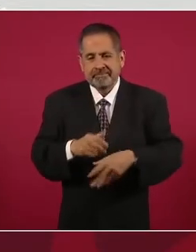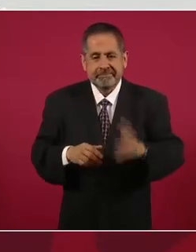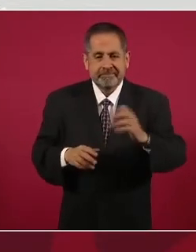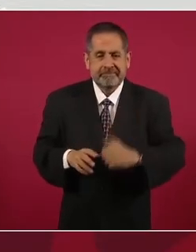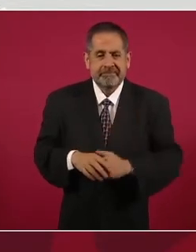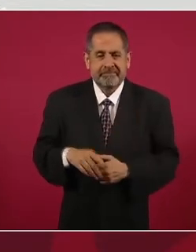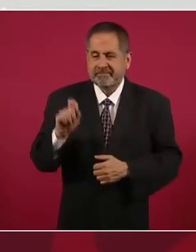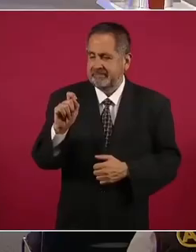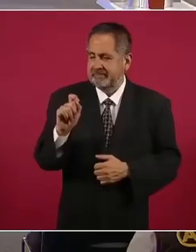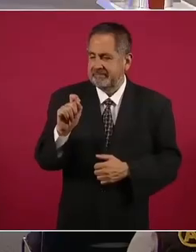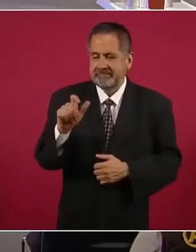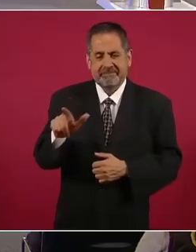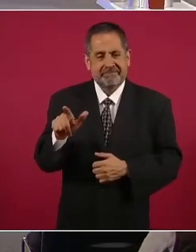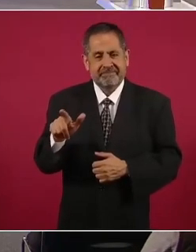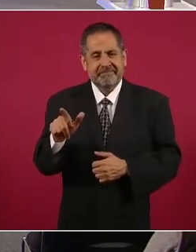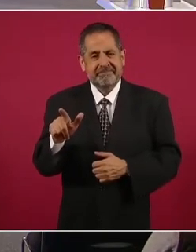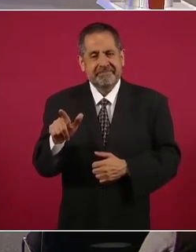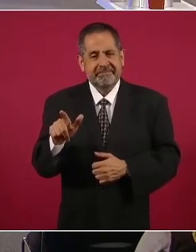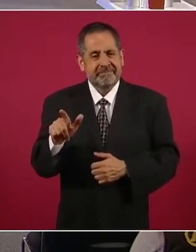27.